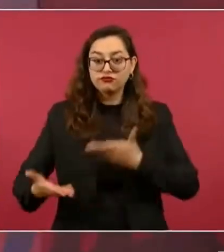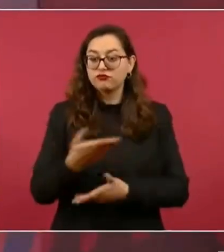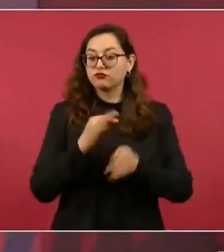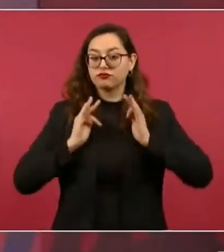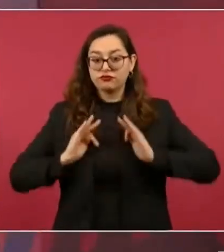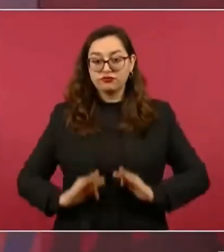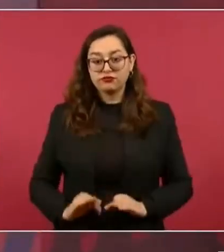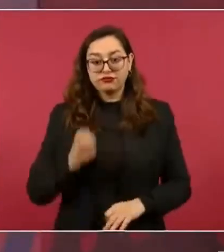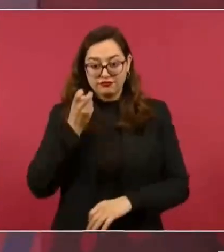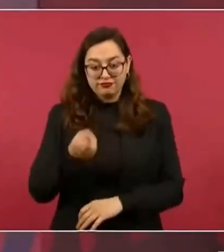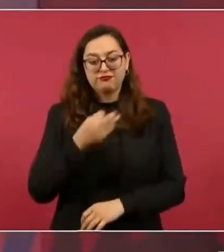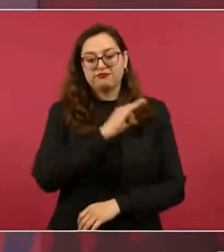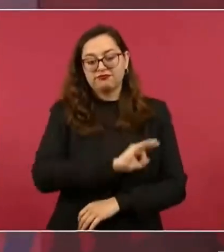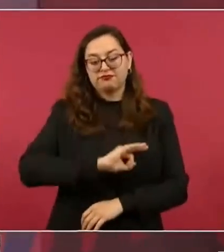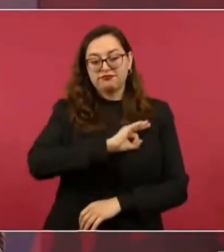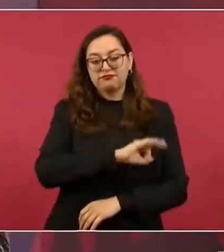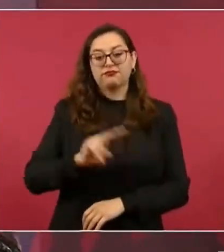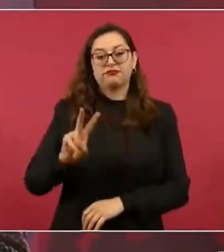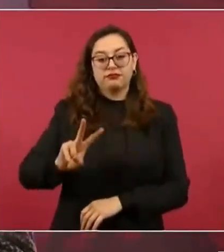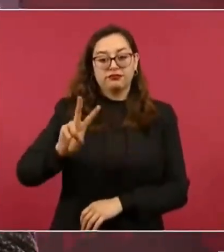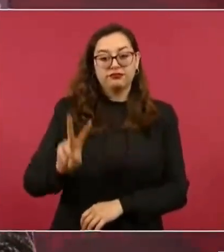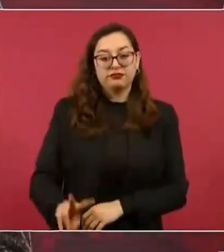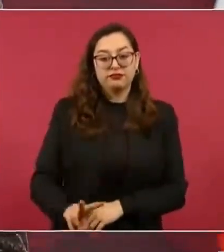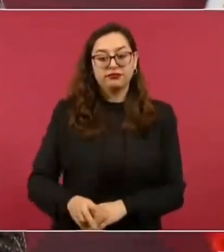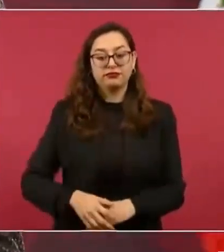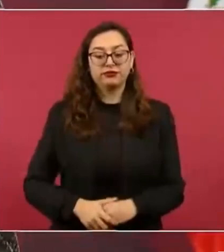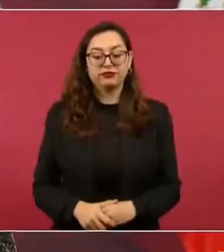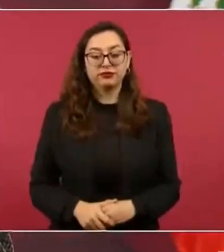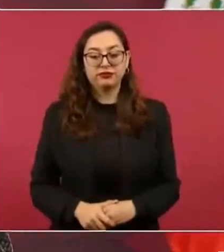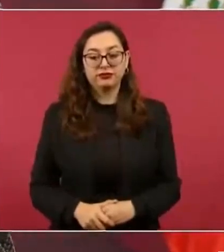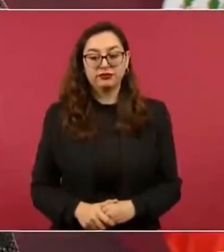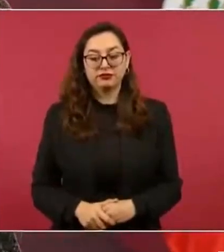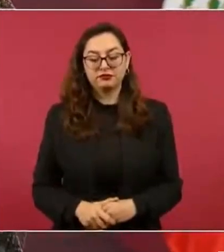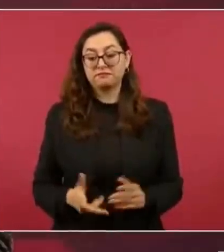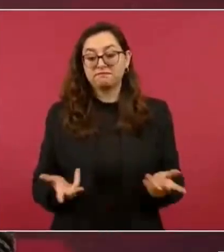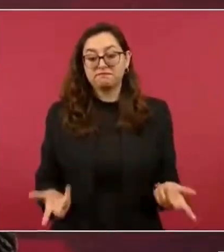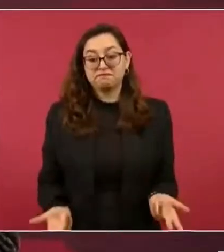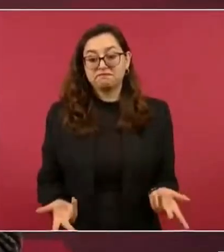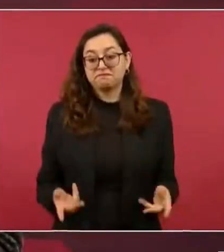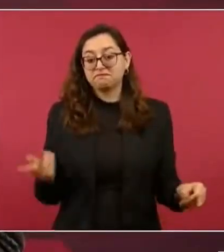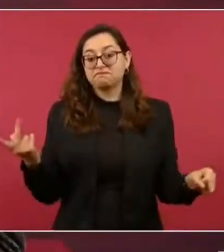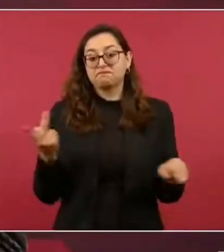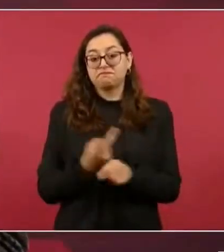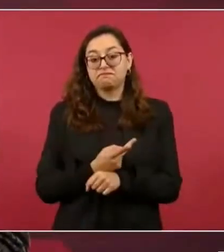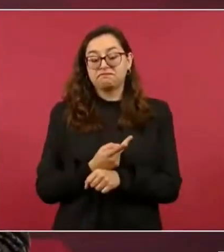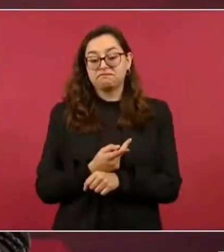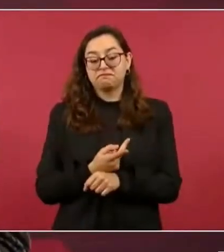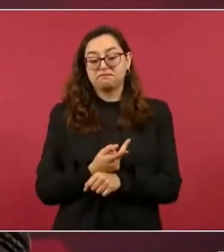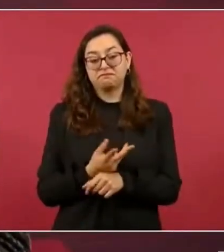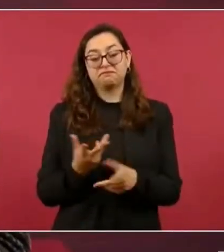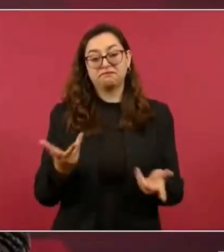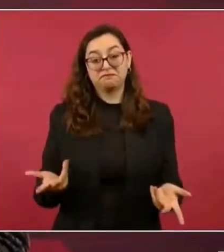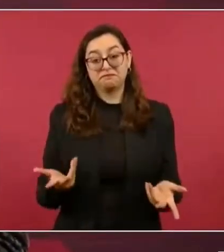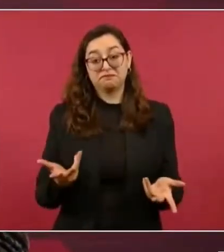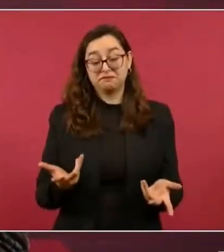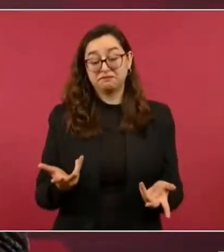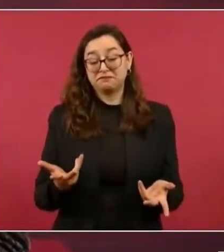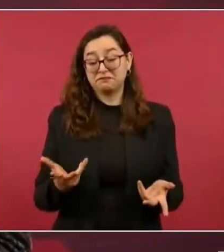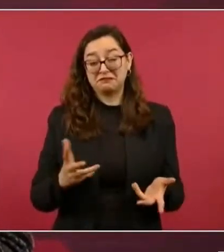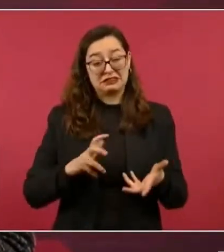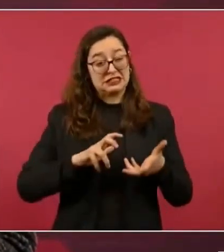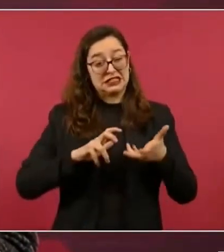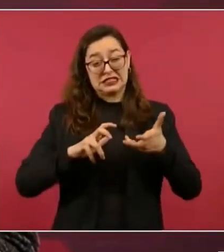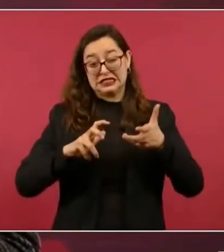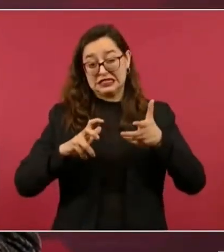Esa es la verdadera felicidad. Entonces, se fueron distorsionando las cosas, afortunadamente resistimos.